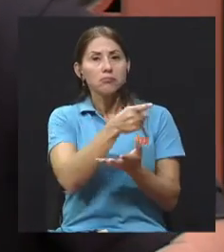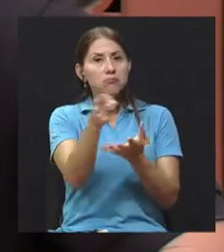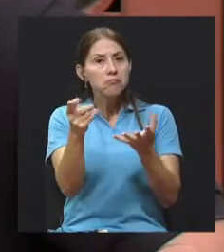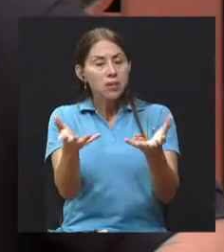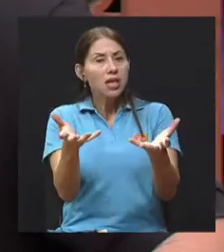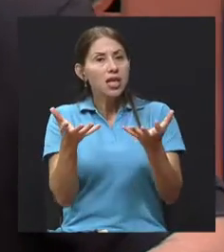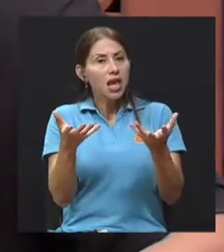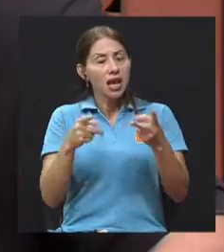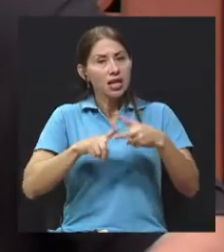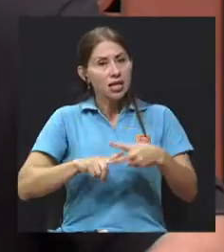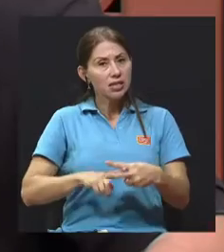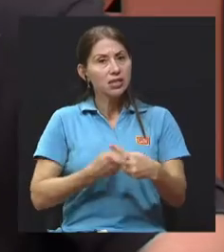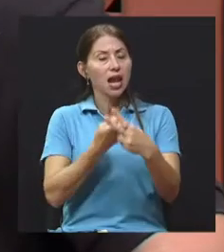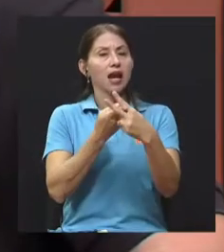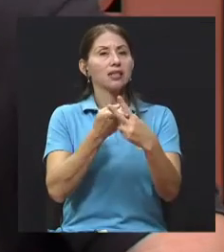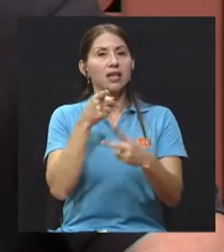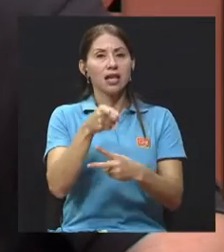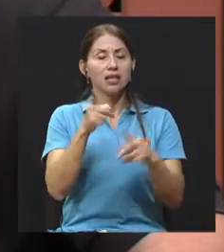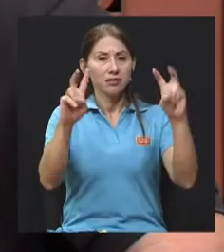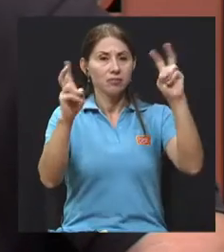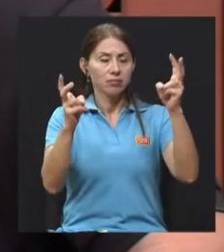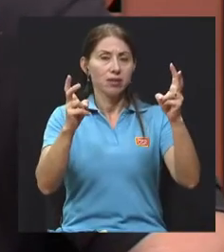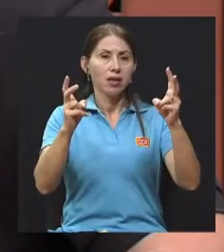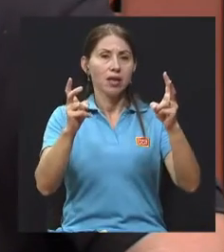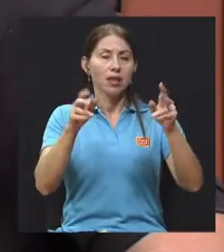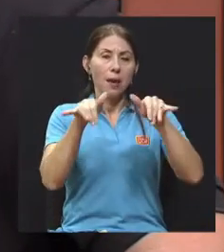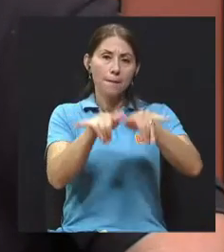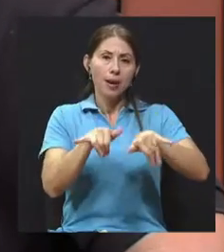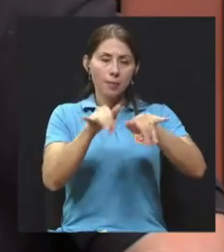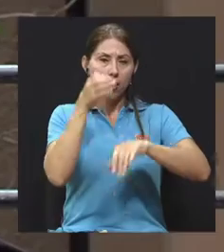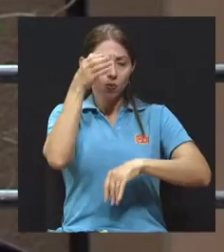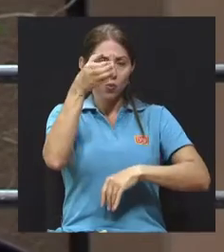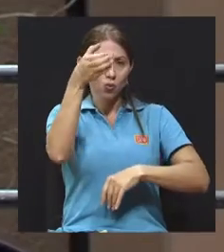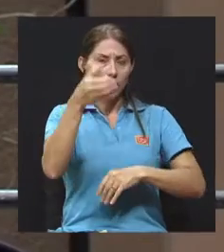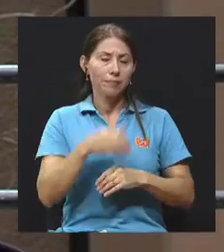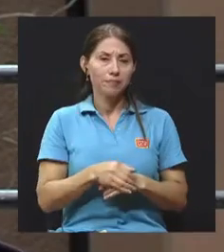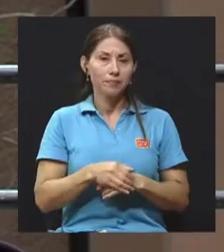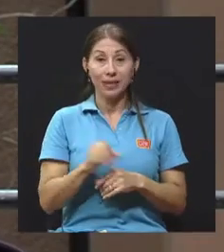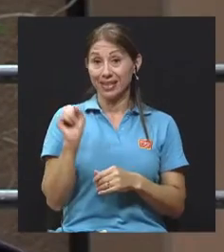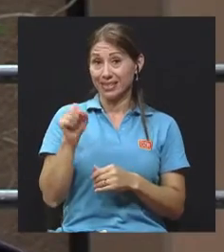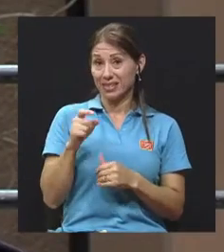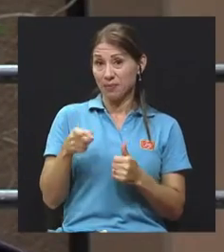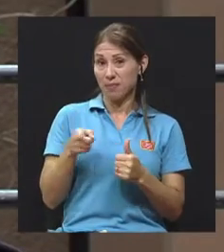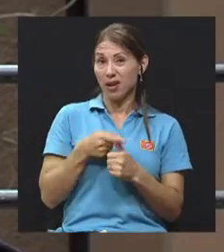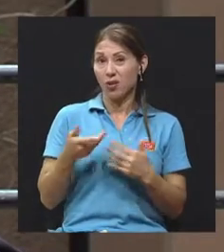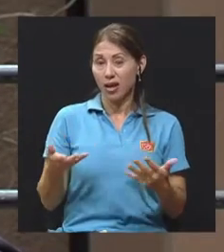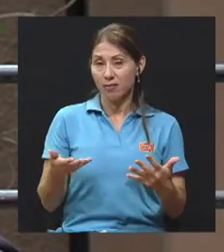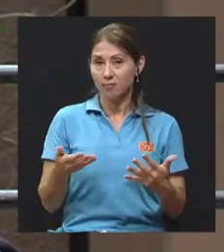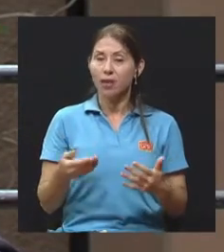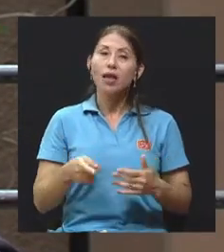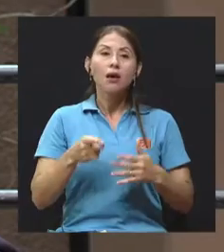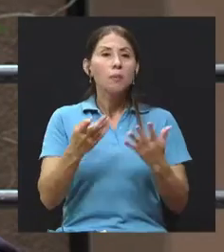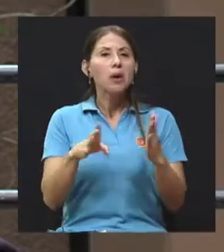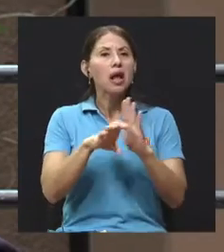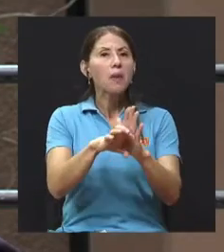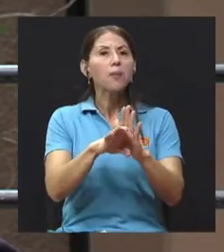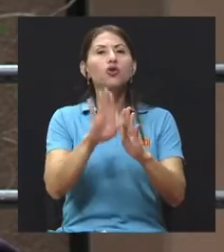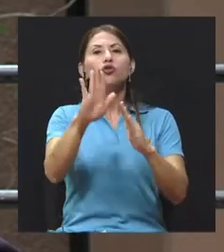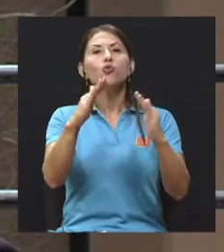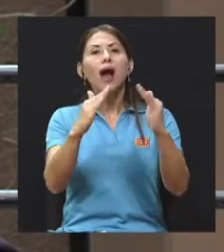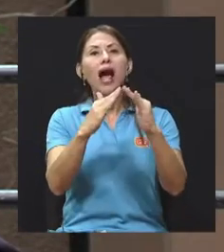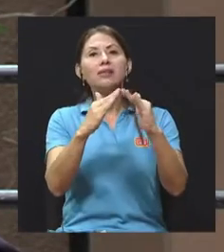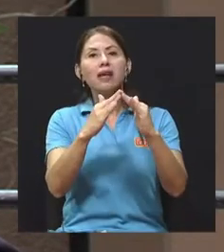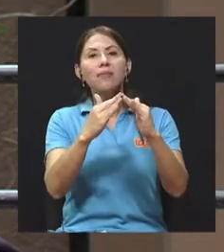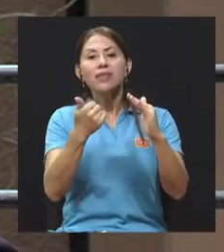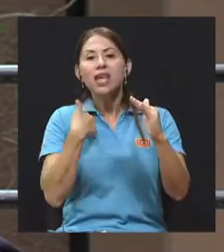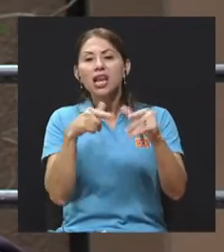iniciarte en este mundo de la permacultura, ¿verdad María? Sí, el primero es rescatar las áreas que están perdidas en su